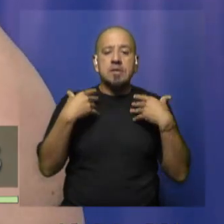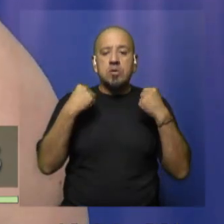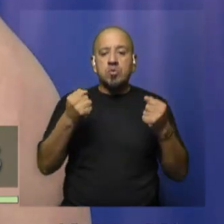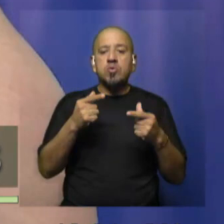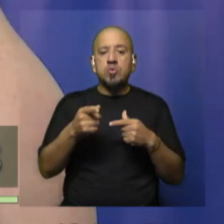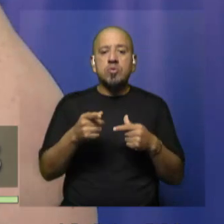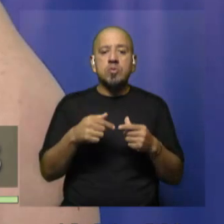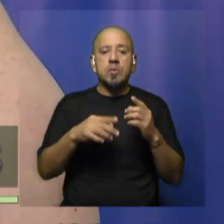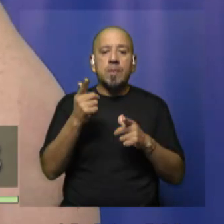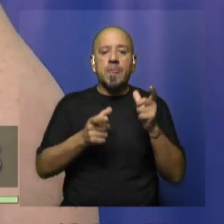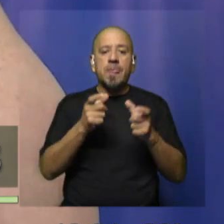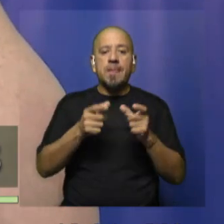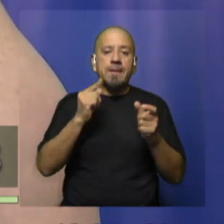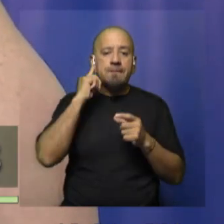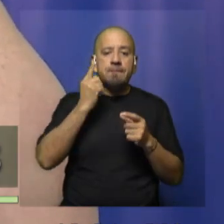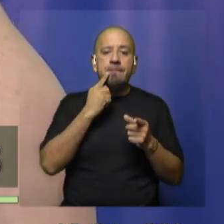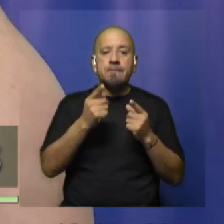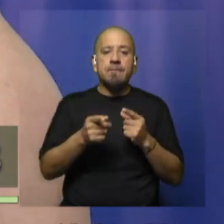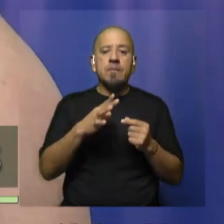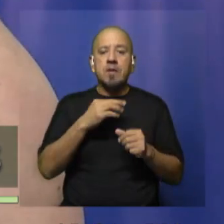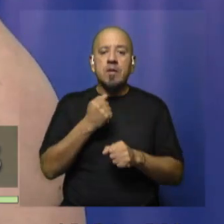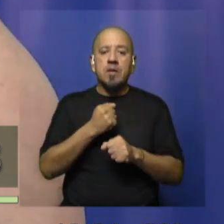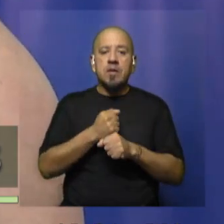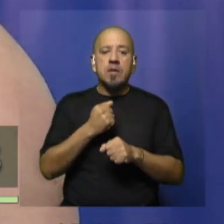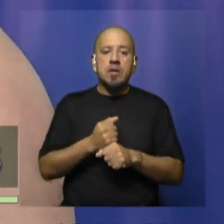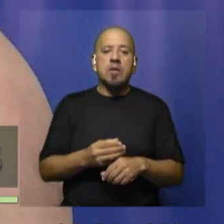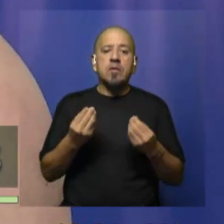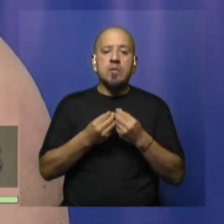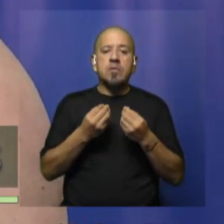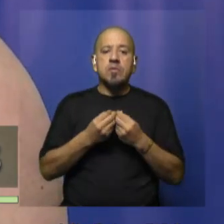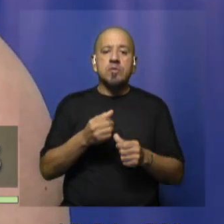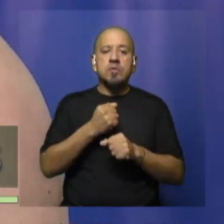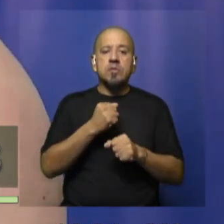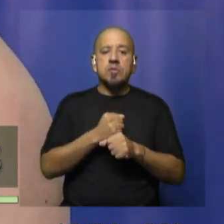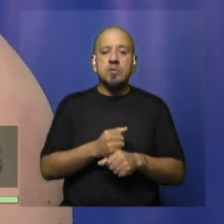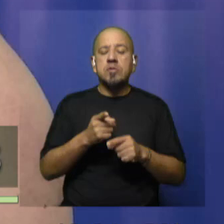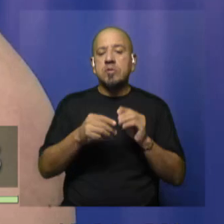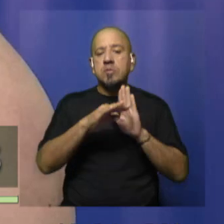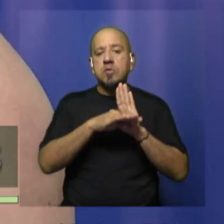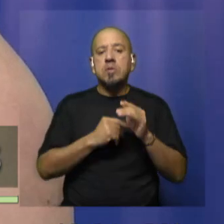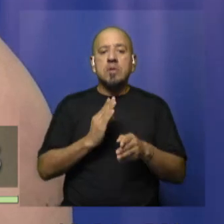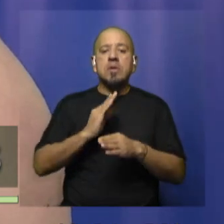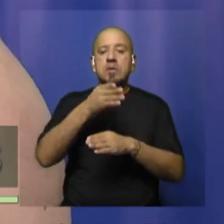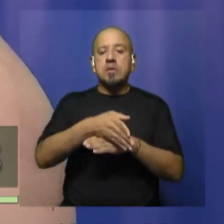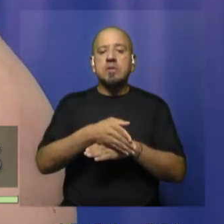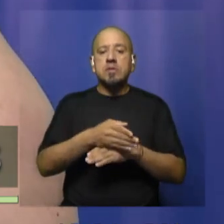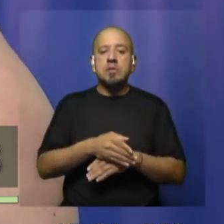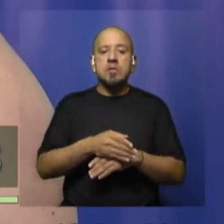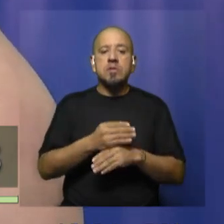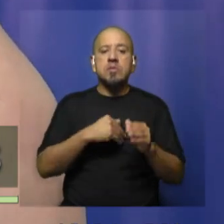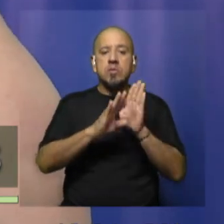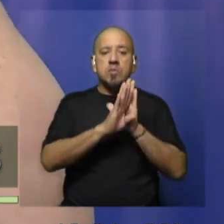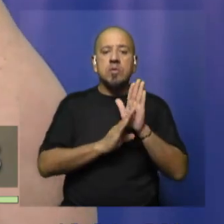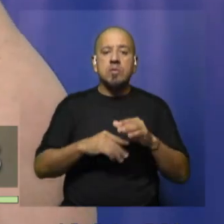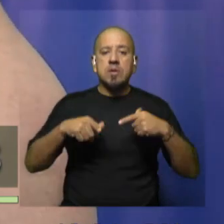unidades de salud para personas sordas. Trabajamos mucho con el área laboral, por ejemplo, a través del programa Accesos, que fue un programa laboral del